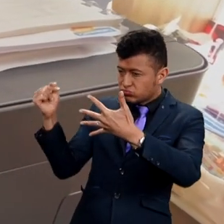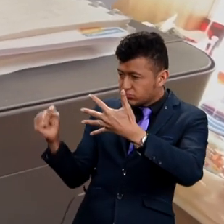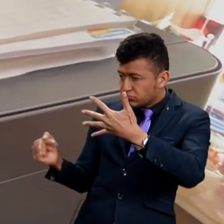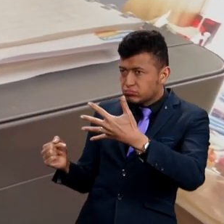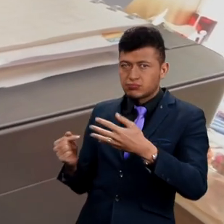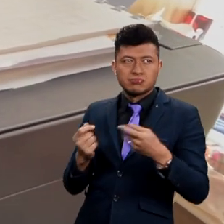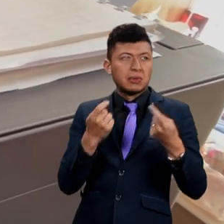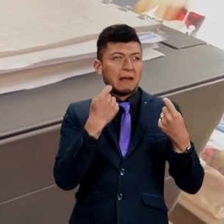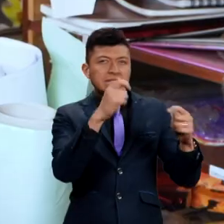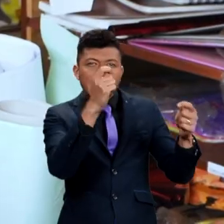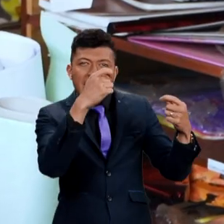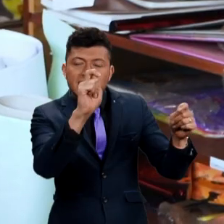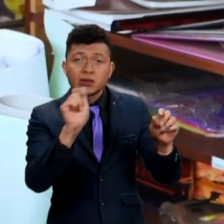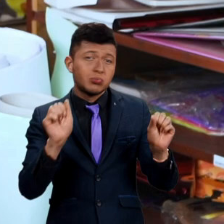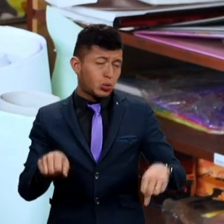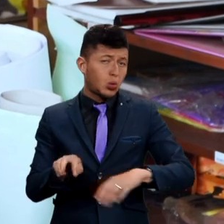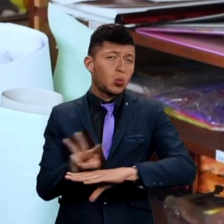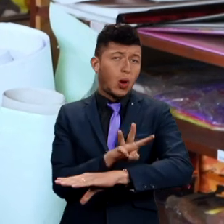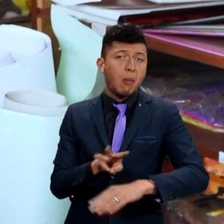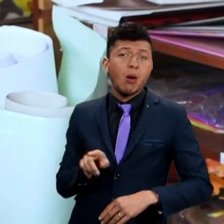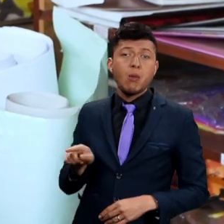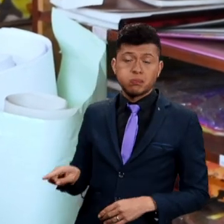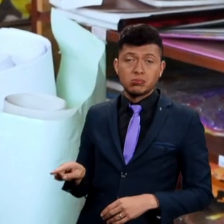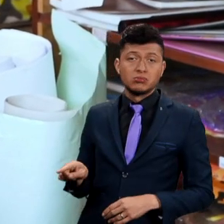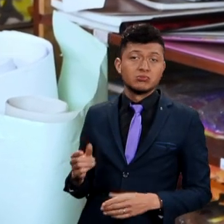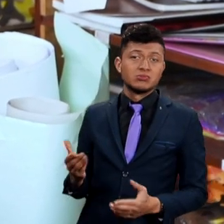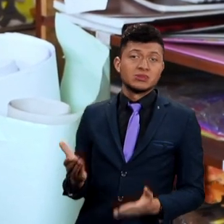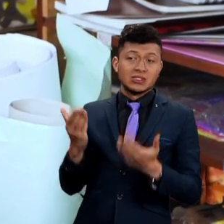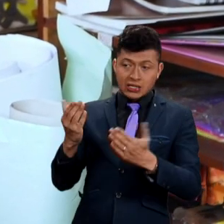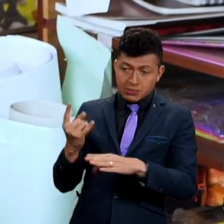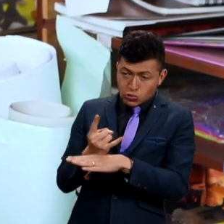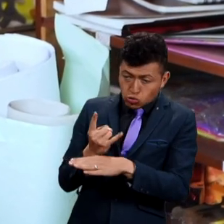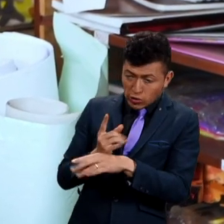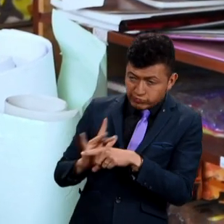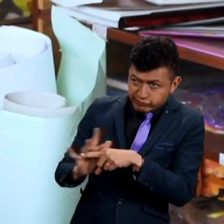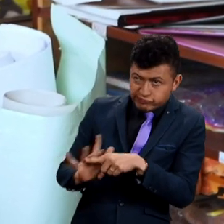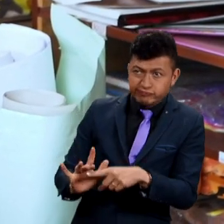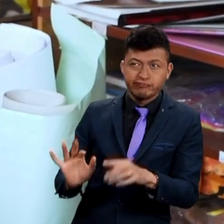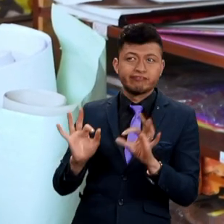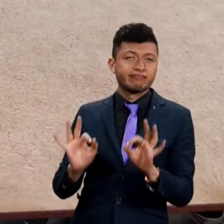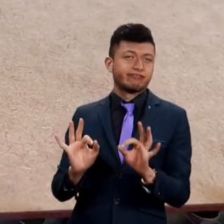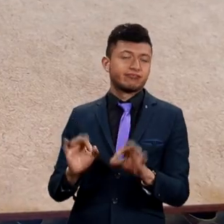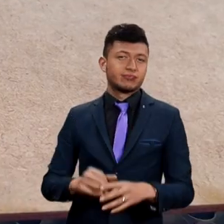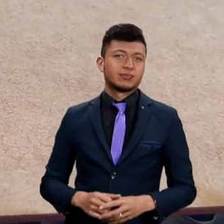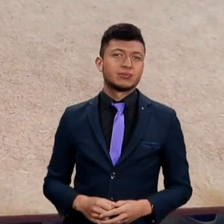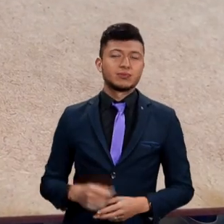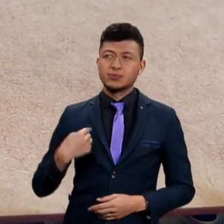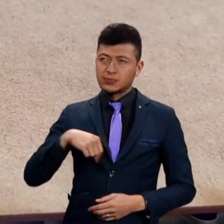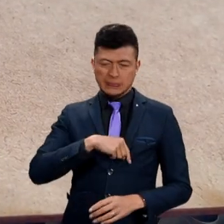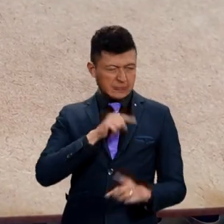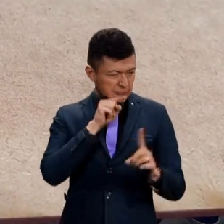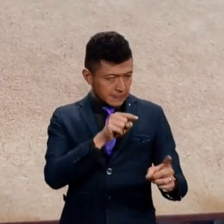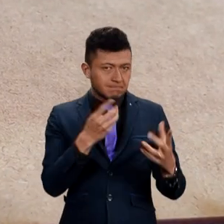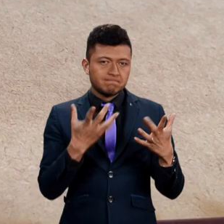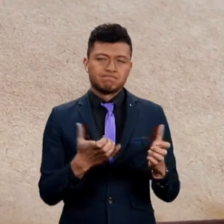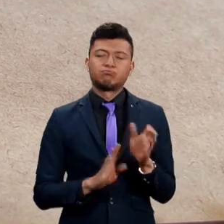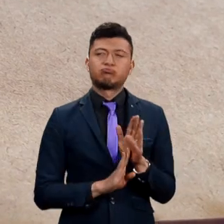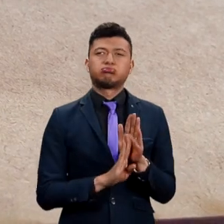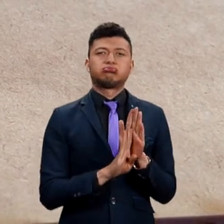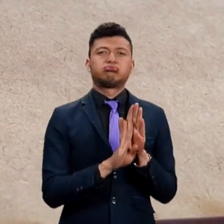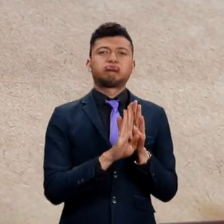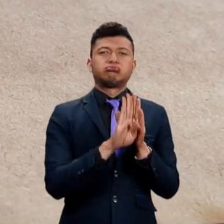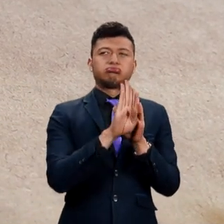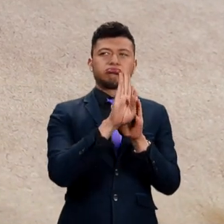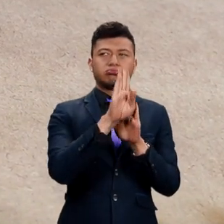hacer, de todo lo que uno puede vender con la página web. Al implementarla bien, el objetivo nuestro es crecer